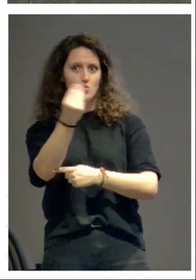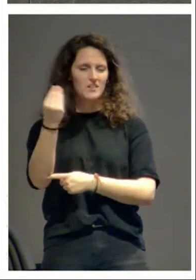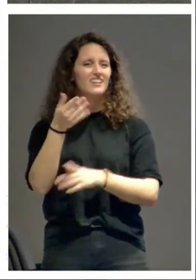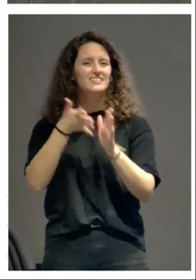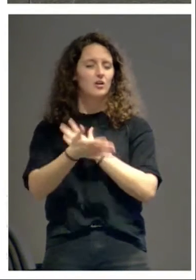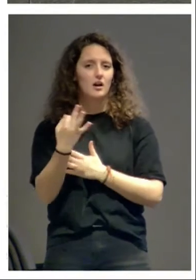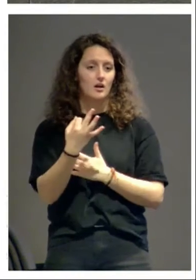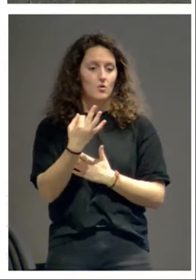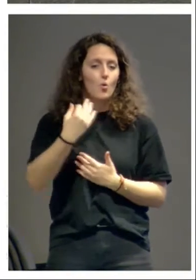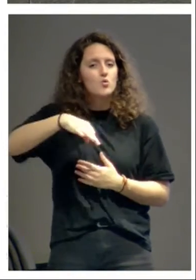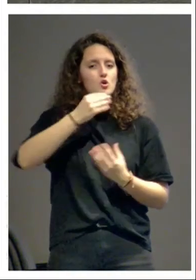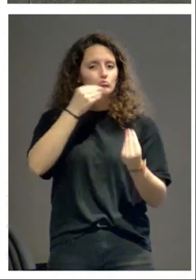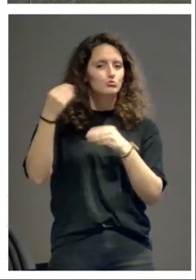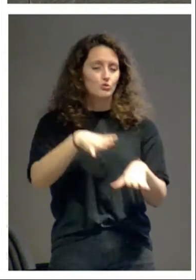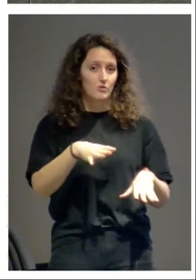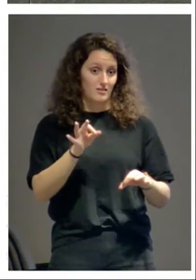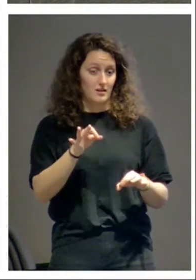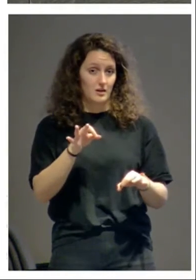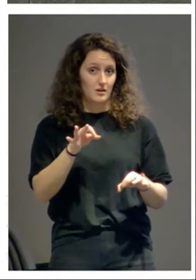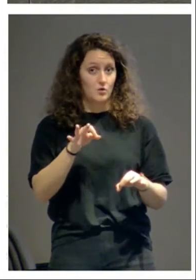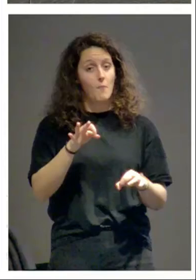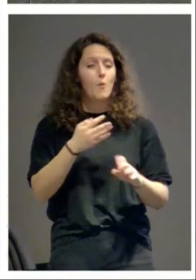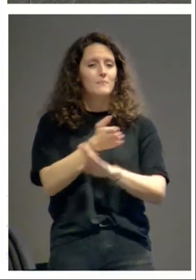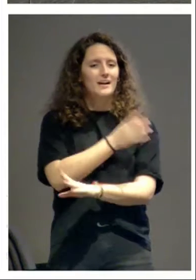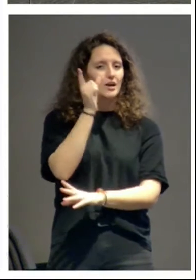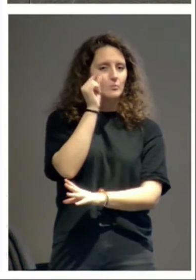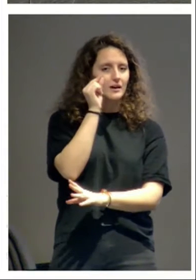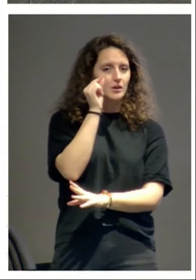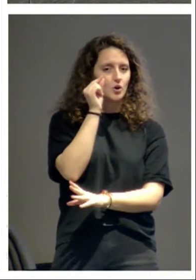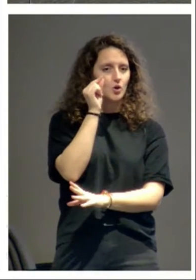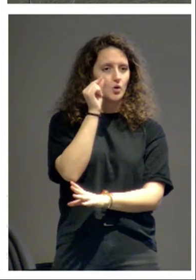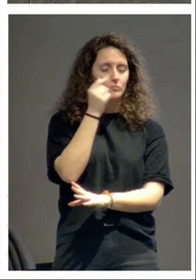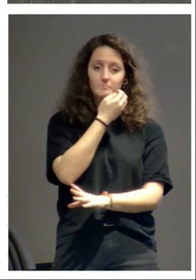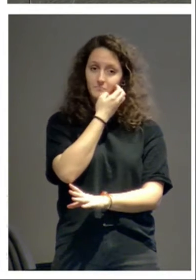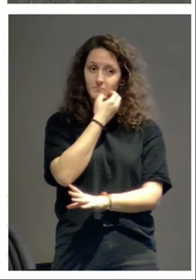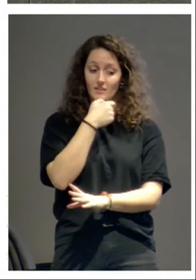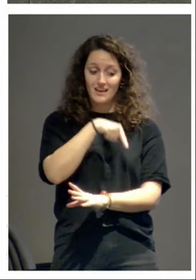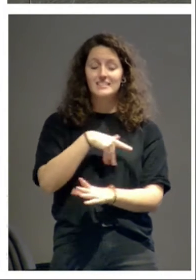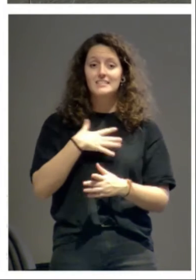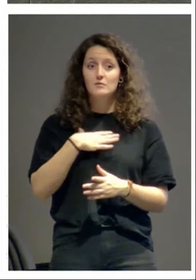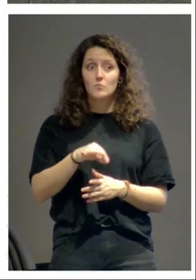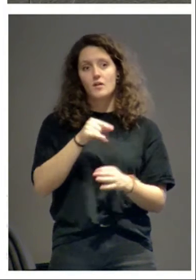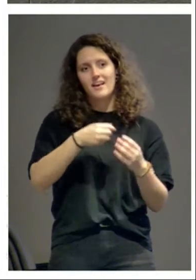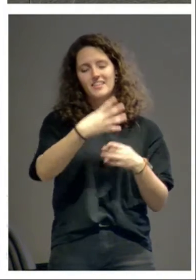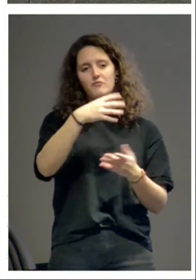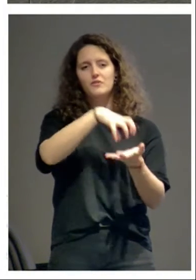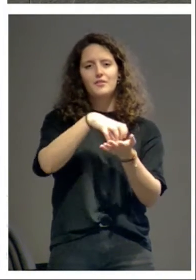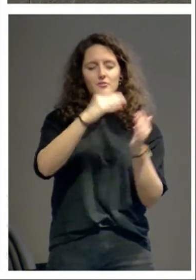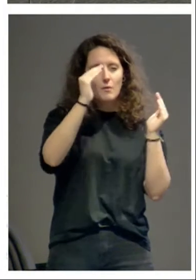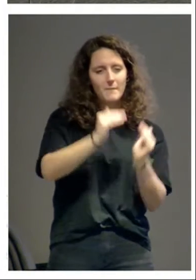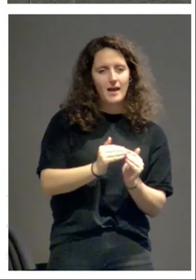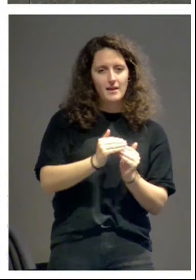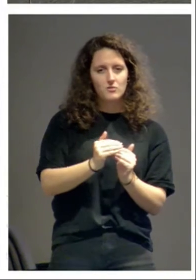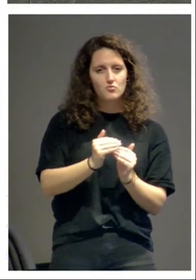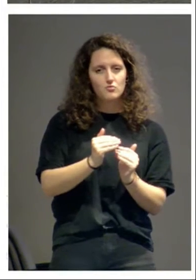sustitución de un paisaje monumental prerrománico en el que los edificios eran más pequeños,